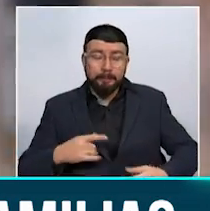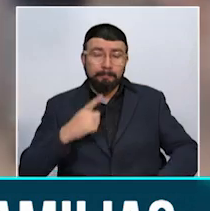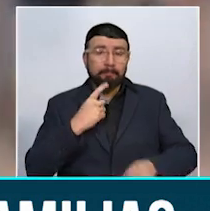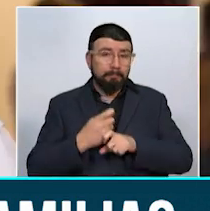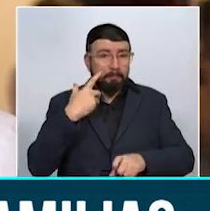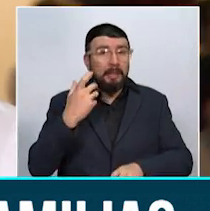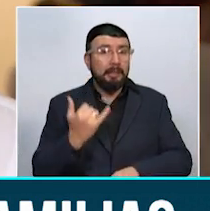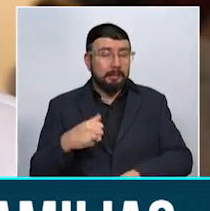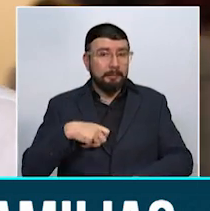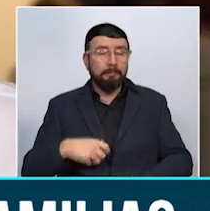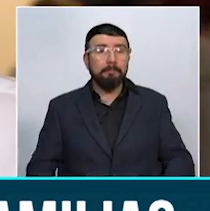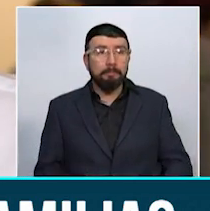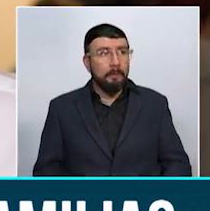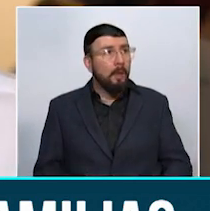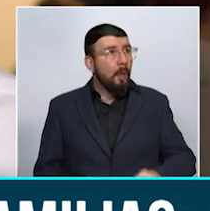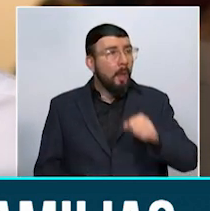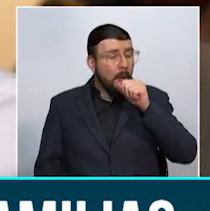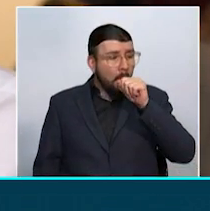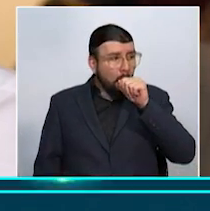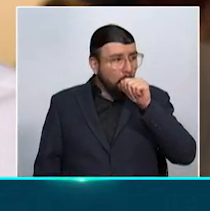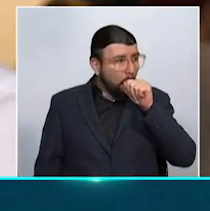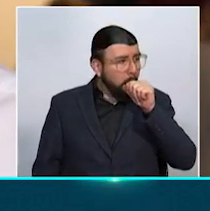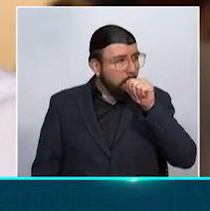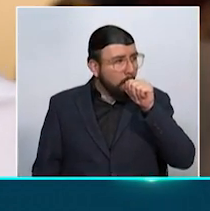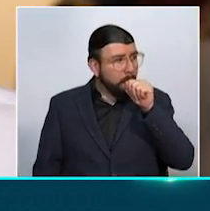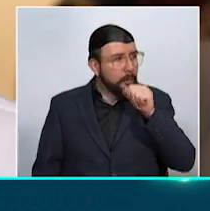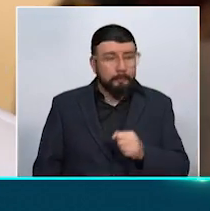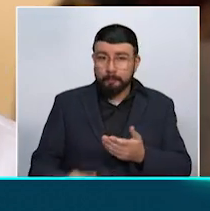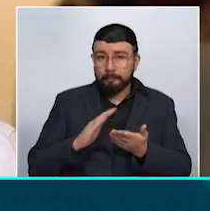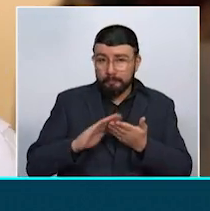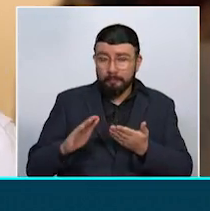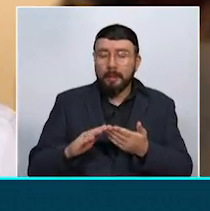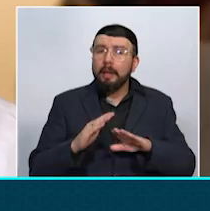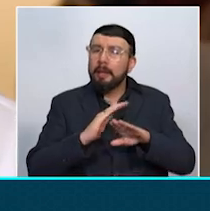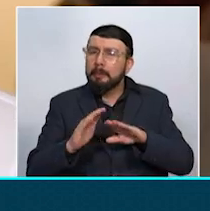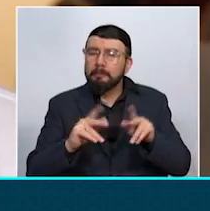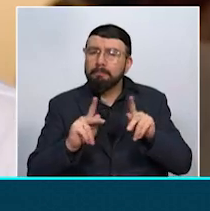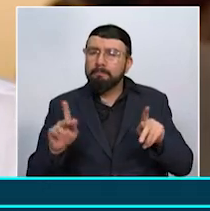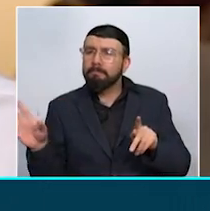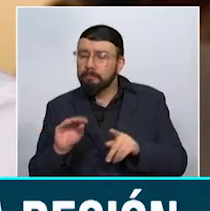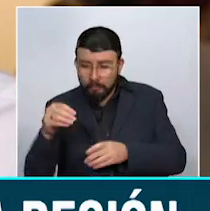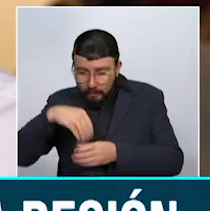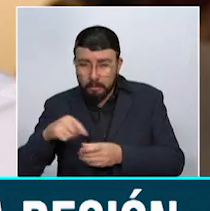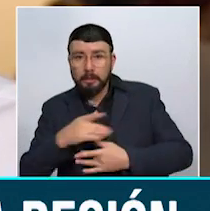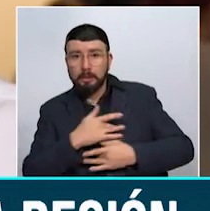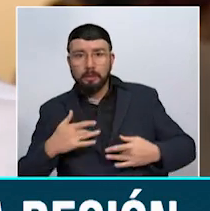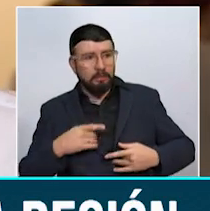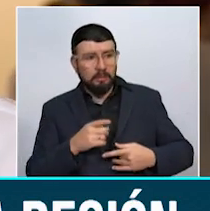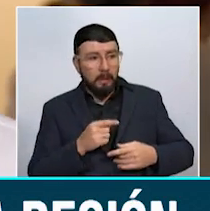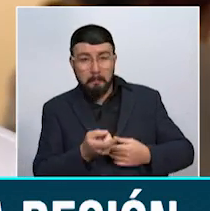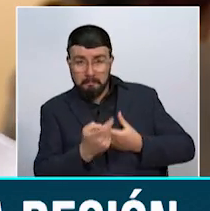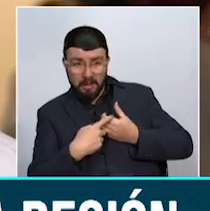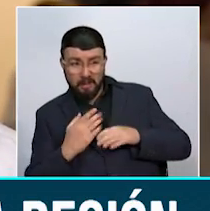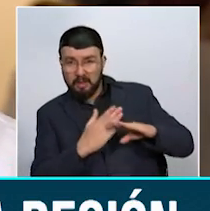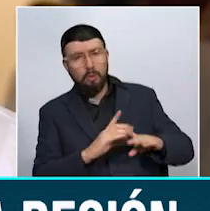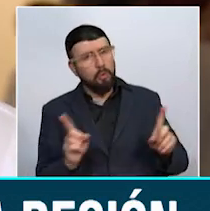en este tema. La invitación a todos los integrantes del sistema de salud para que evitemos todas las barreras que se ponen y a